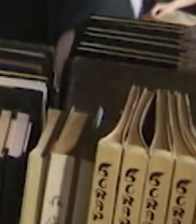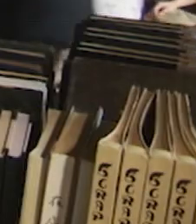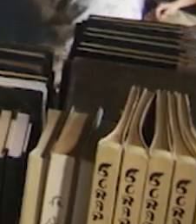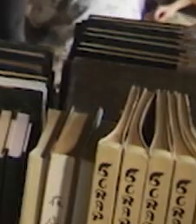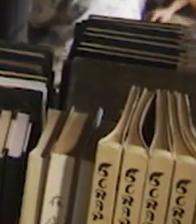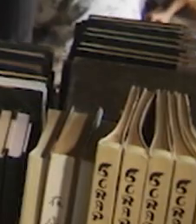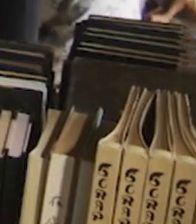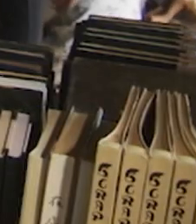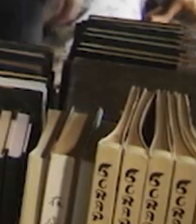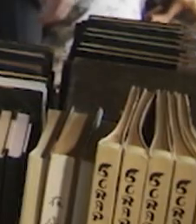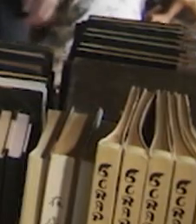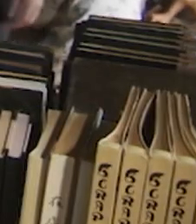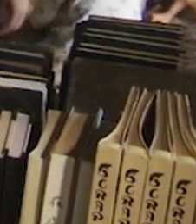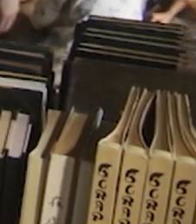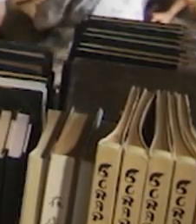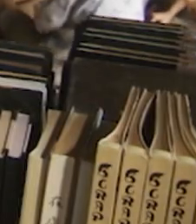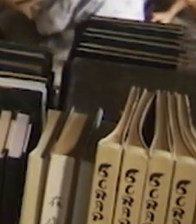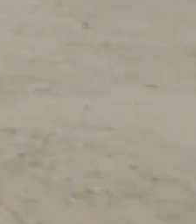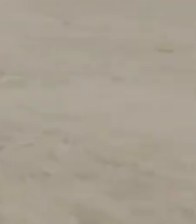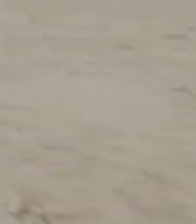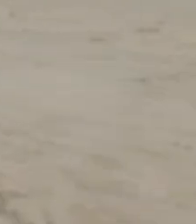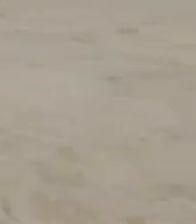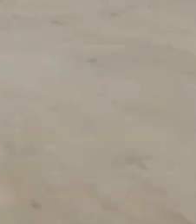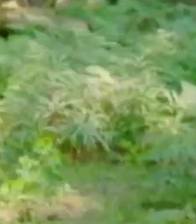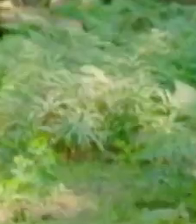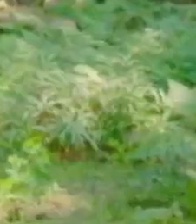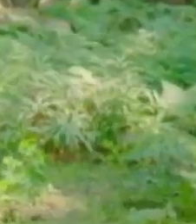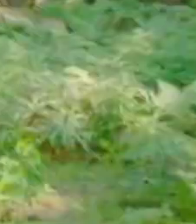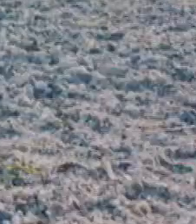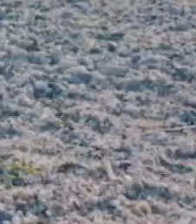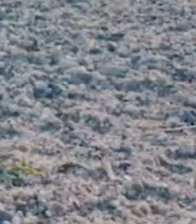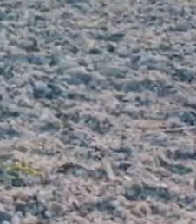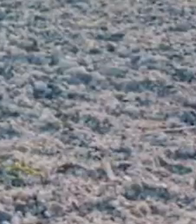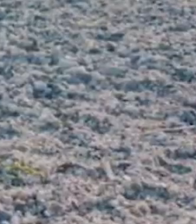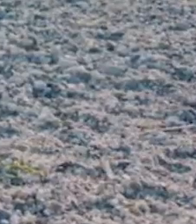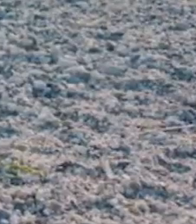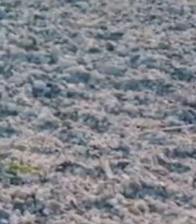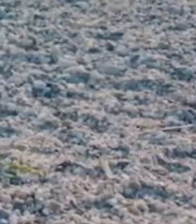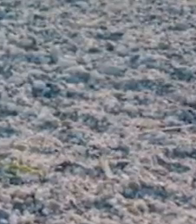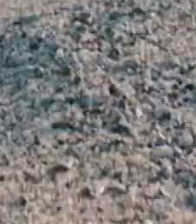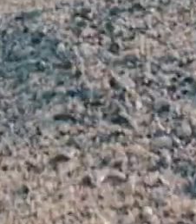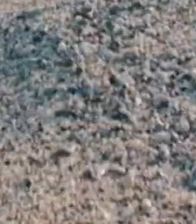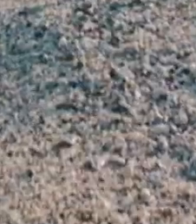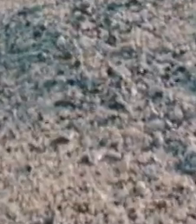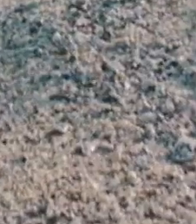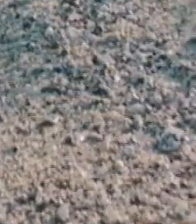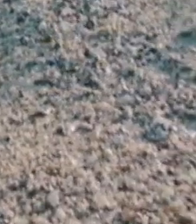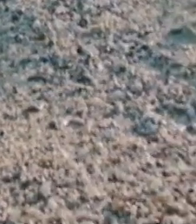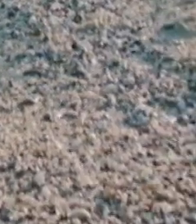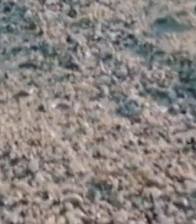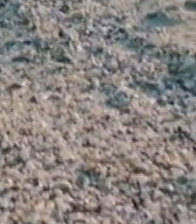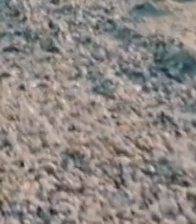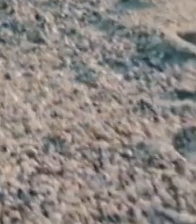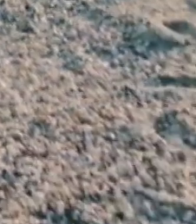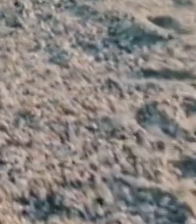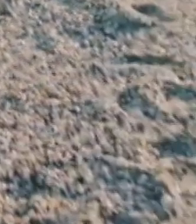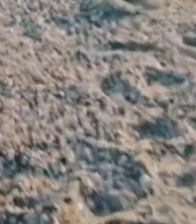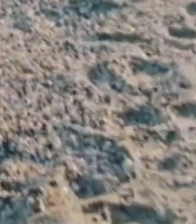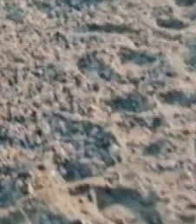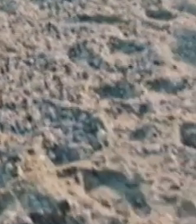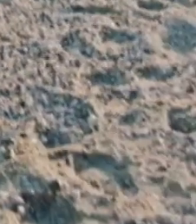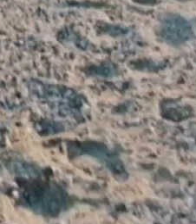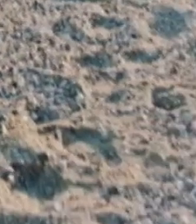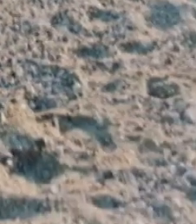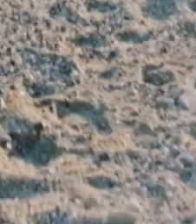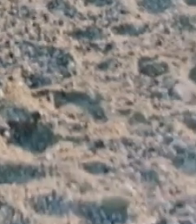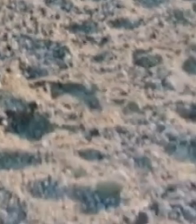El importe asciende a 100.000 yenes. De lunes a viernes a las 11 y 30 de la mañana, en 13,